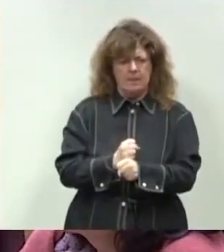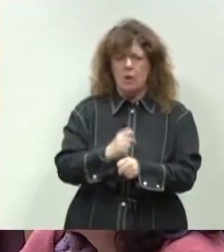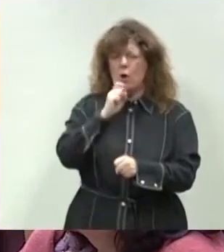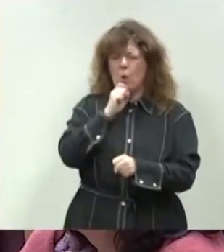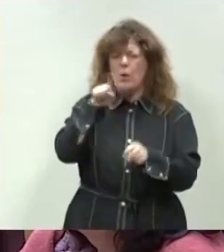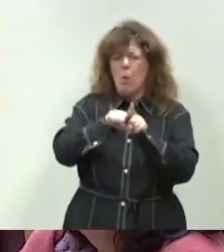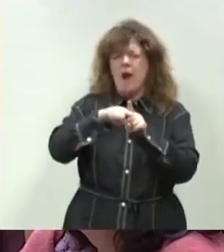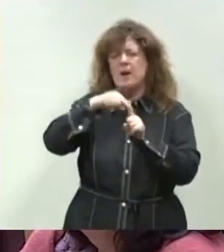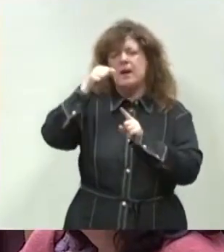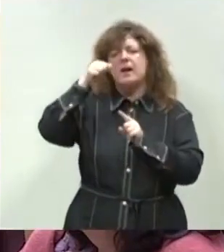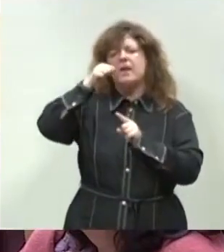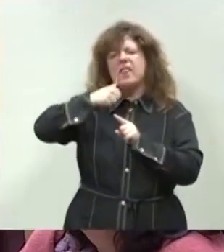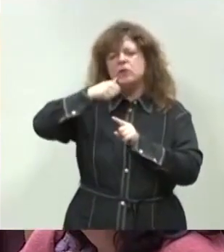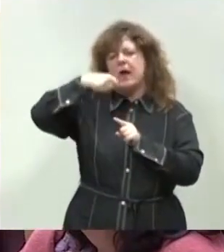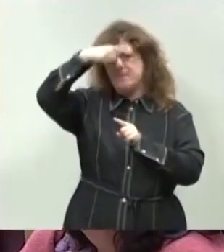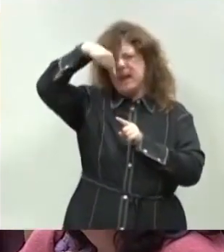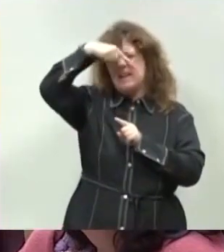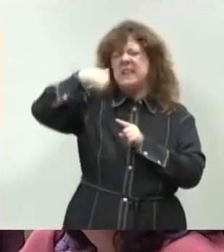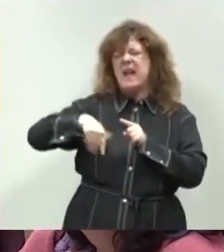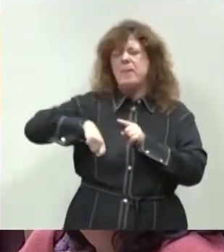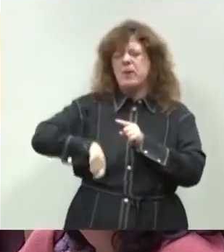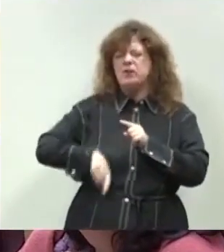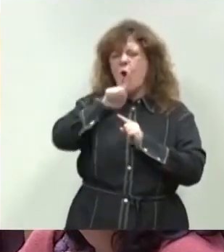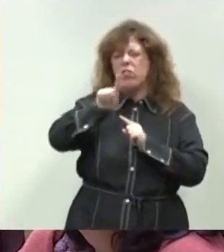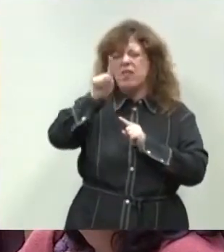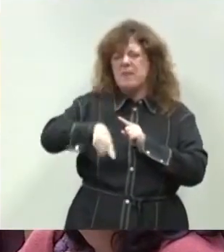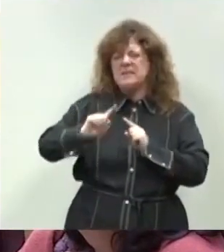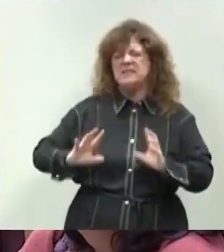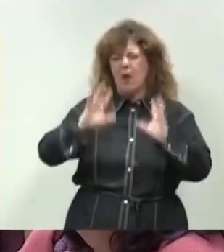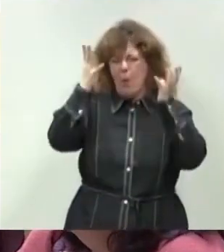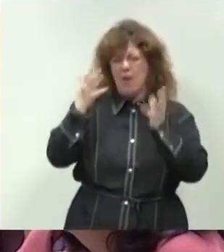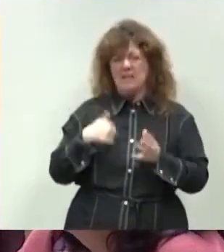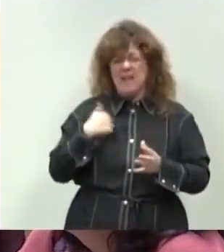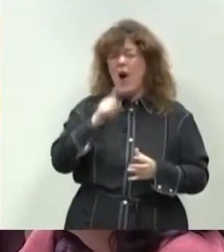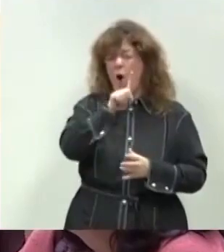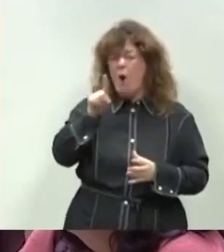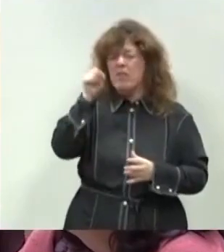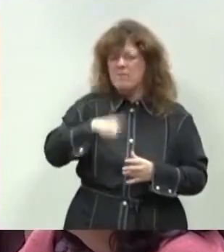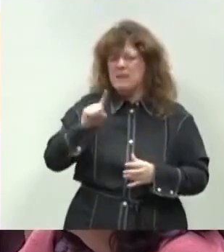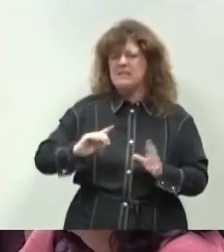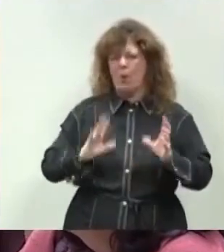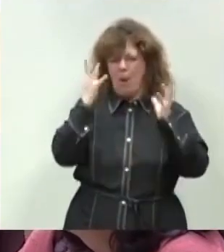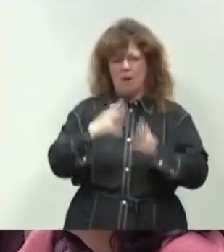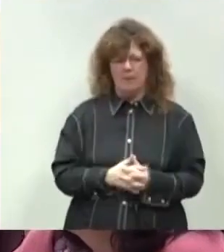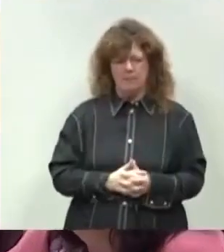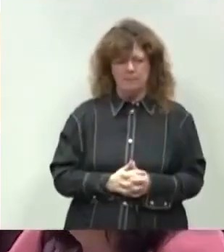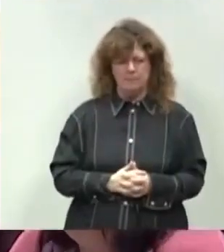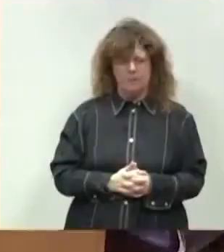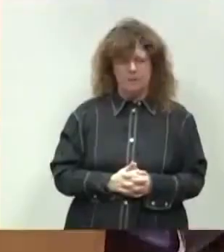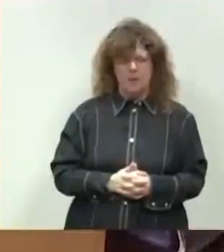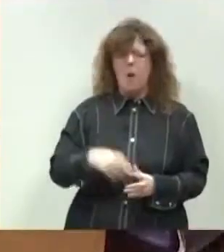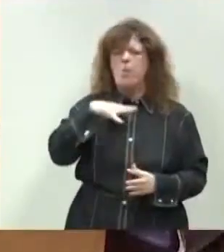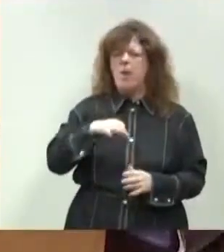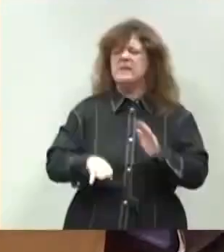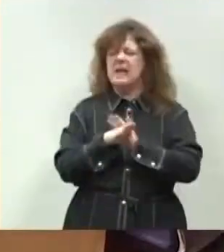es el caso de Ceuta y Melilla, que llevan los profesionales 11 meses en huelga, señora ministra, 11 meses en huelga. ¿Puede seguir usted